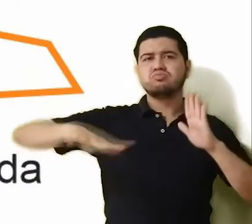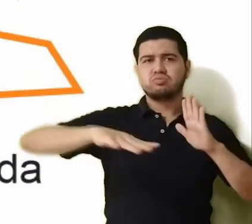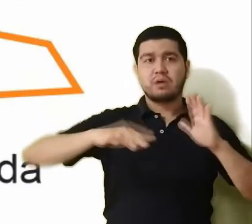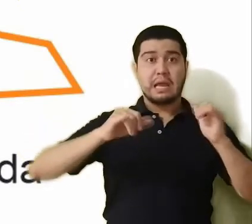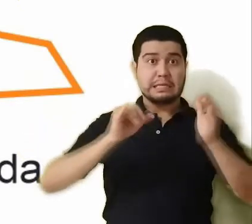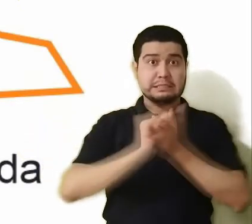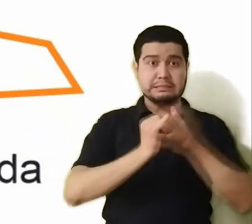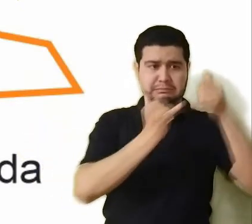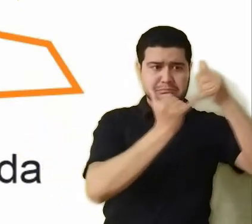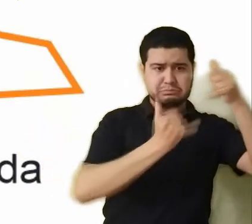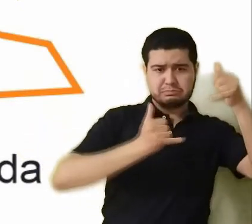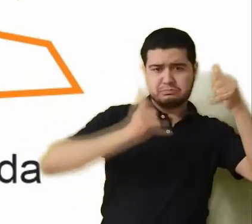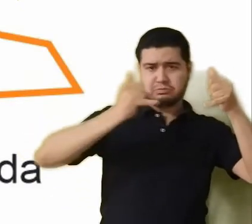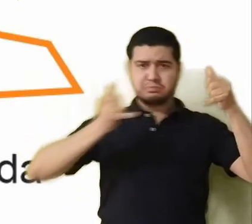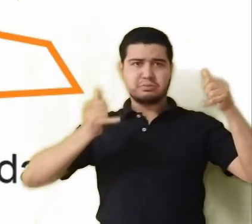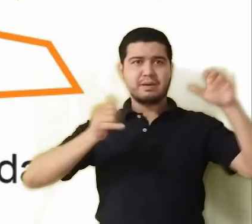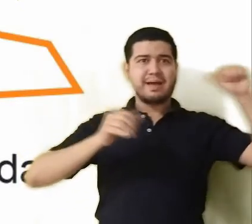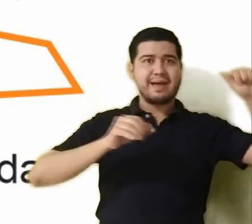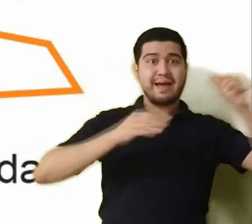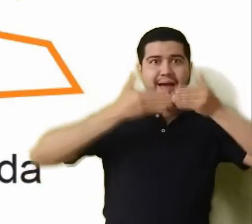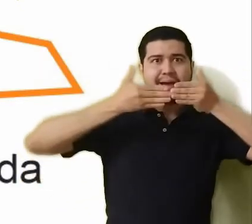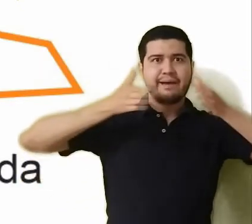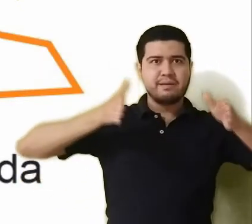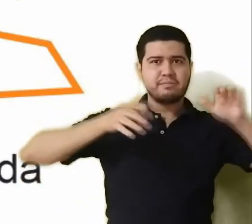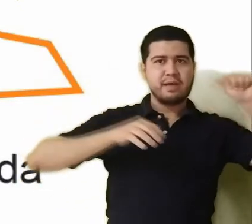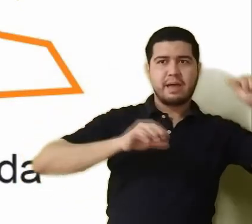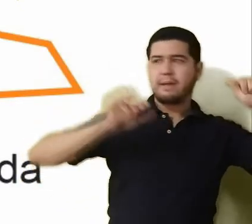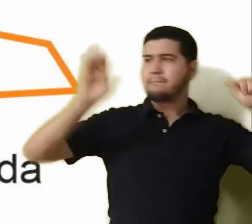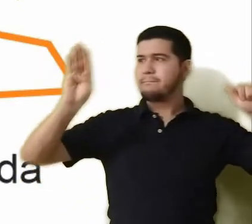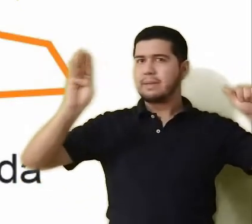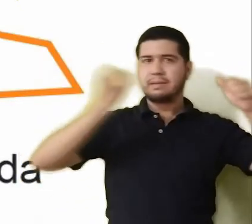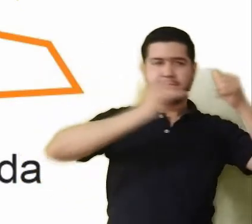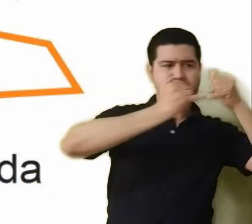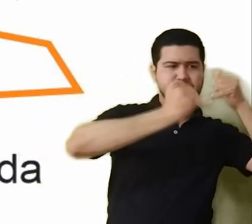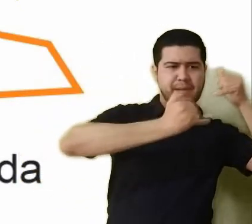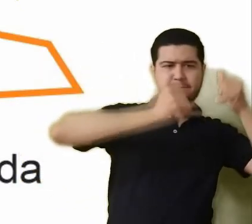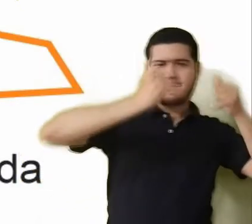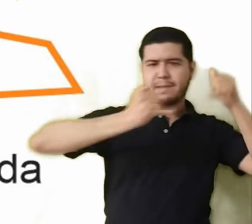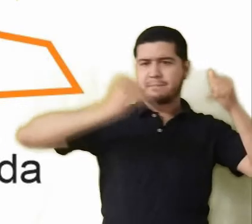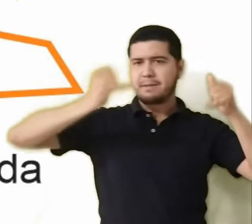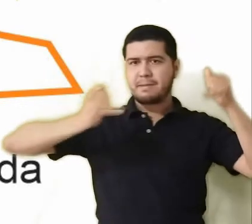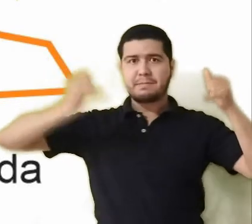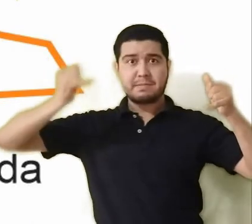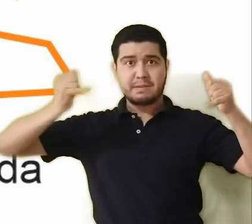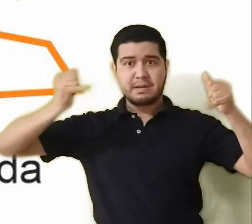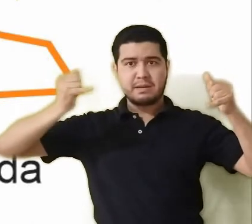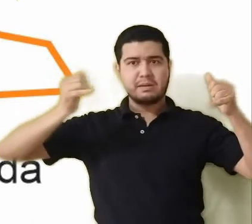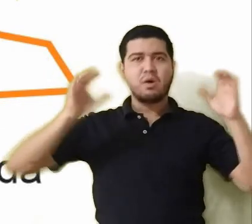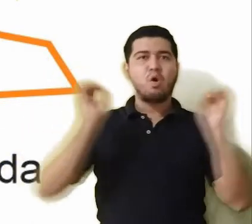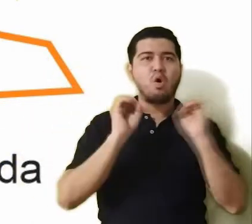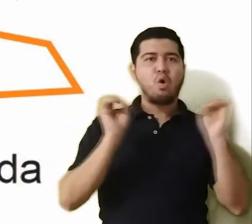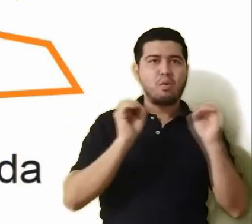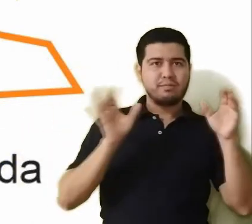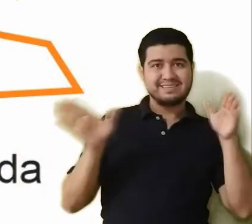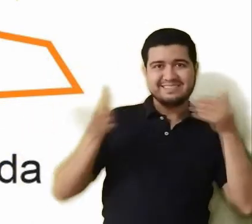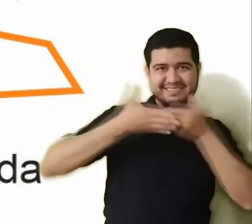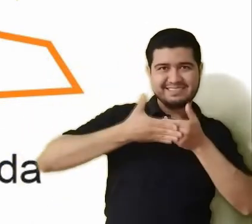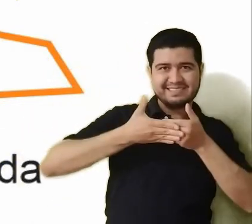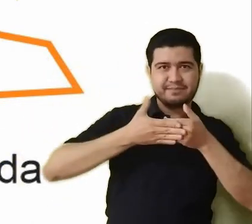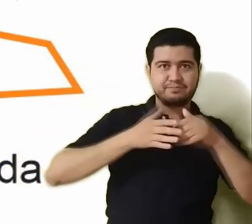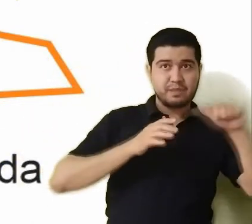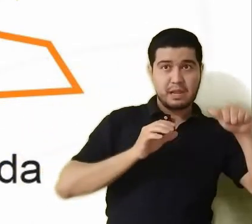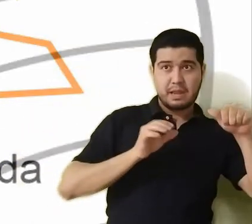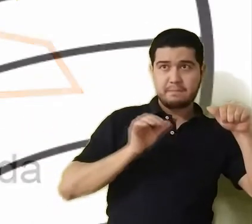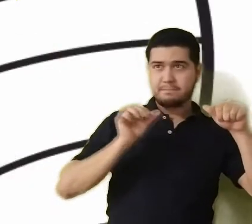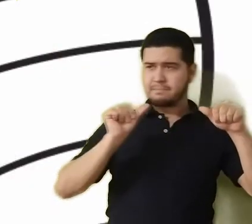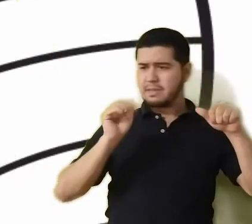abierta si el primer y último segmentos no están unidos. Poligonal cerrada si cada segmento está unido